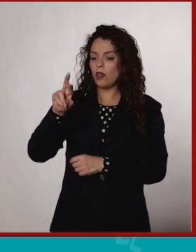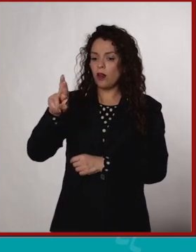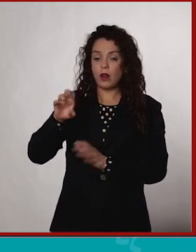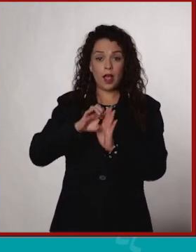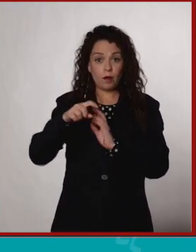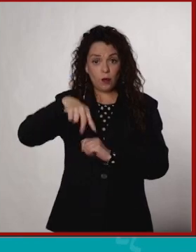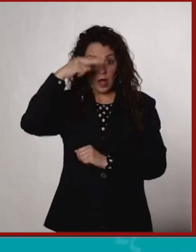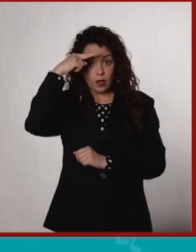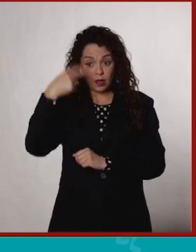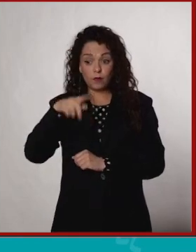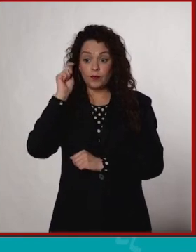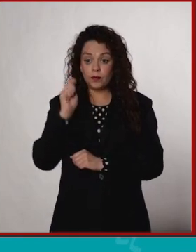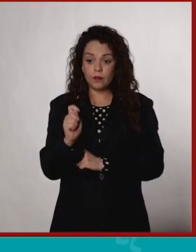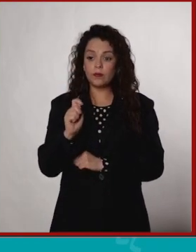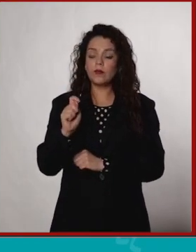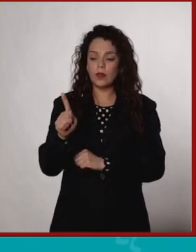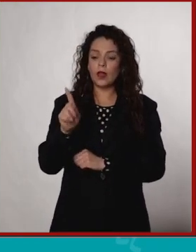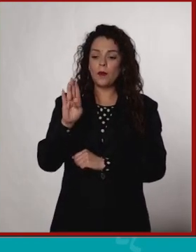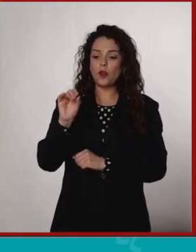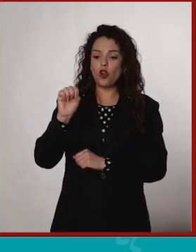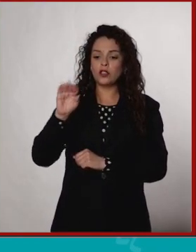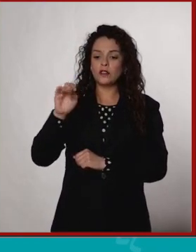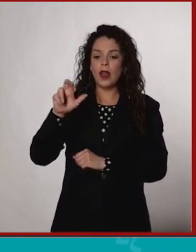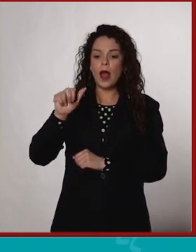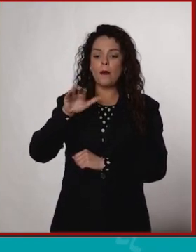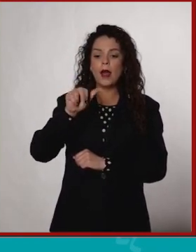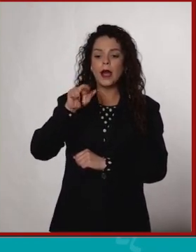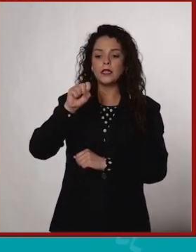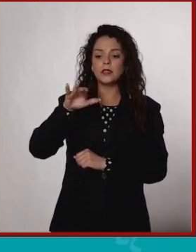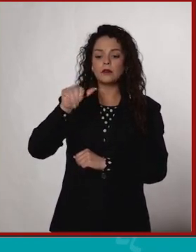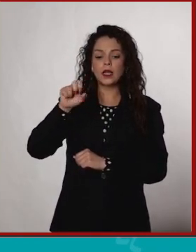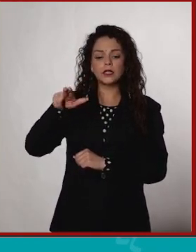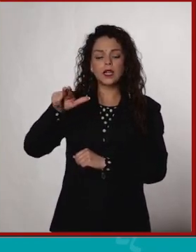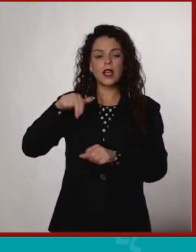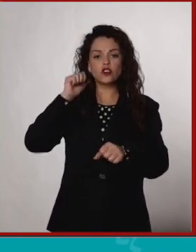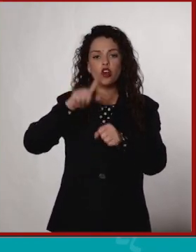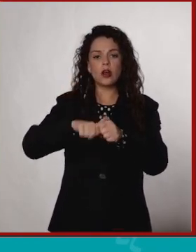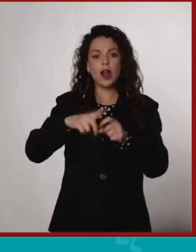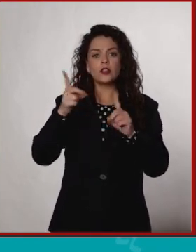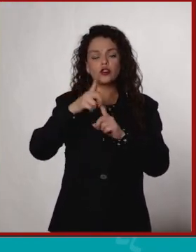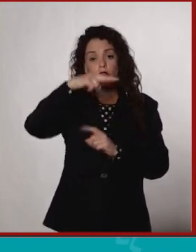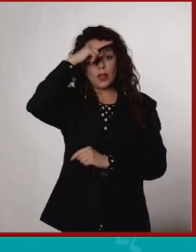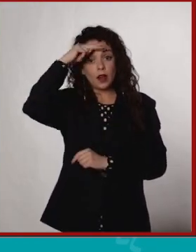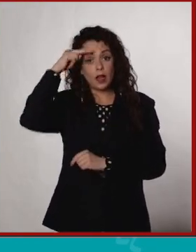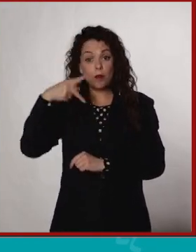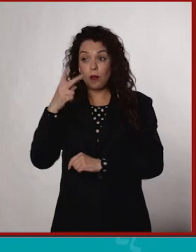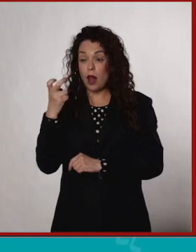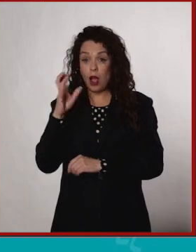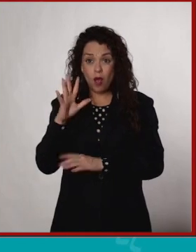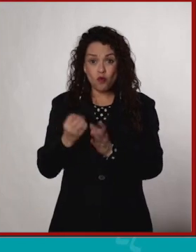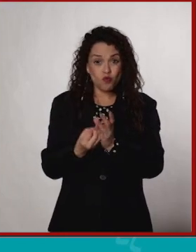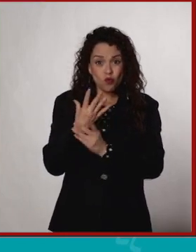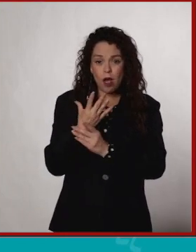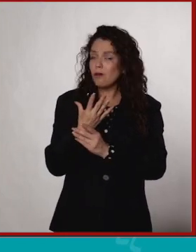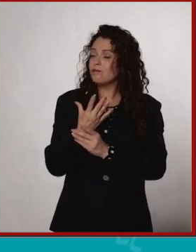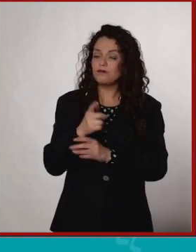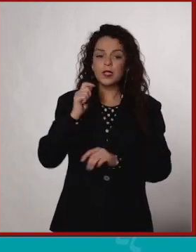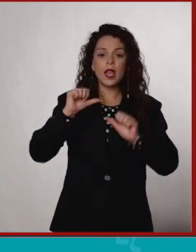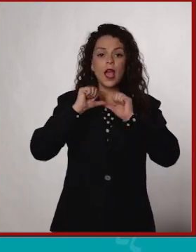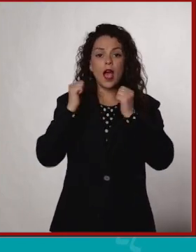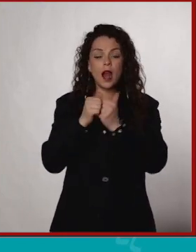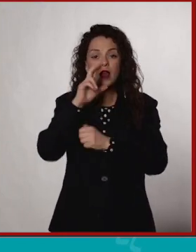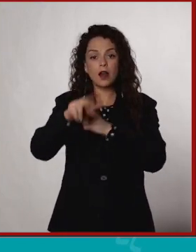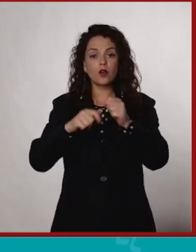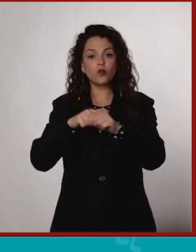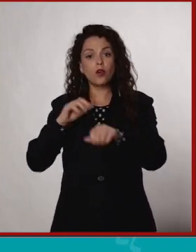Ecuador. Y un ejemplo en México es la Reserva de la Biósfera Marismas Nacionales en Nayarit. Pero esto no es nada nuevo. Las áreas